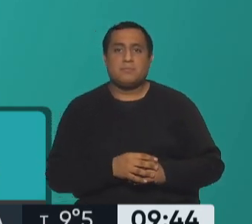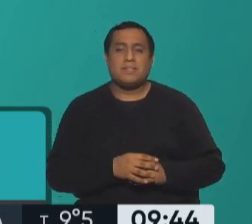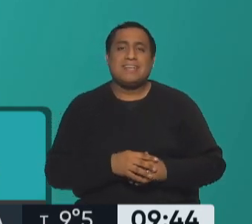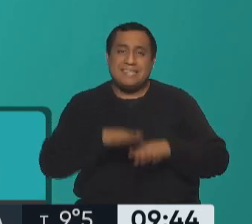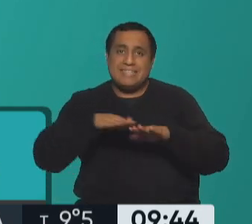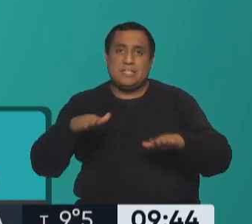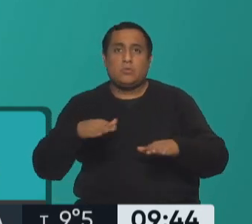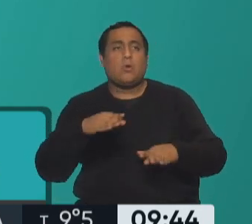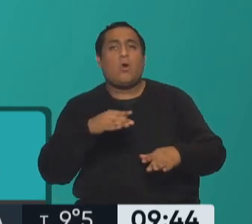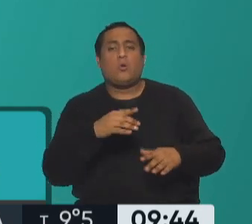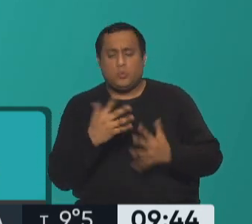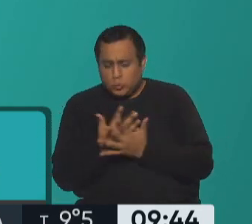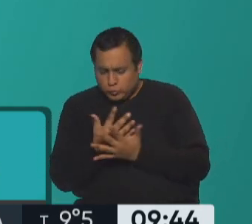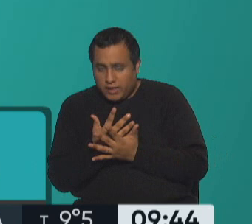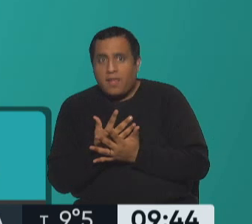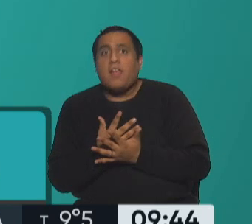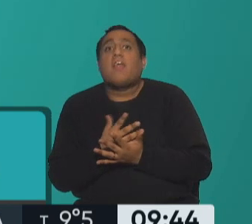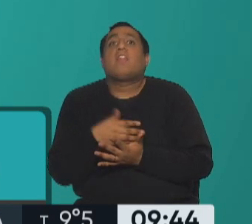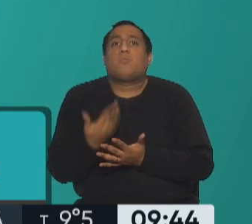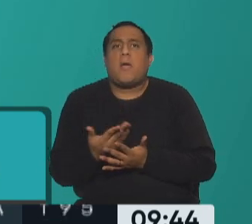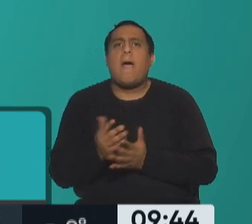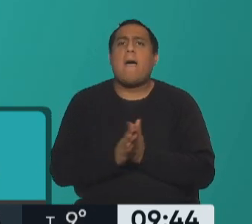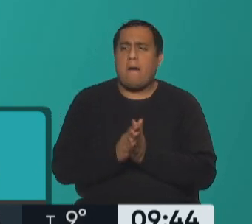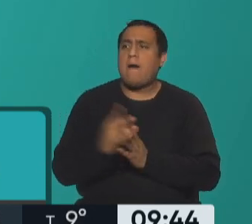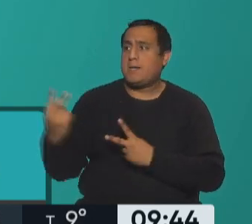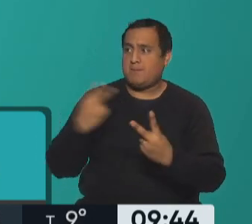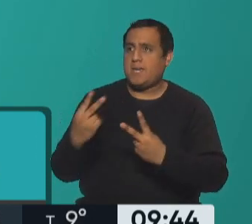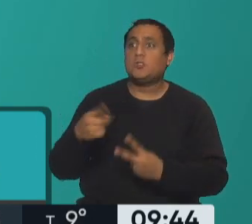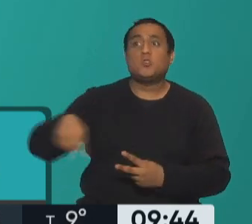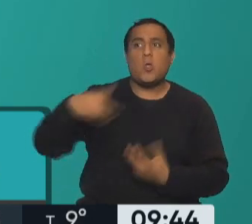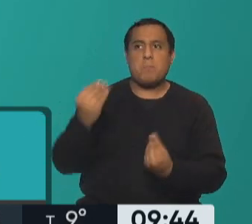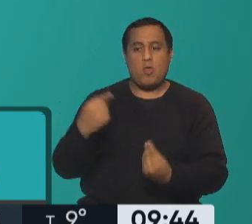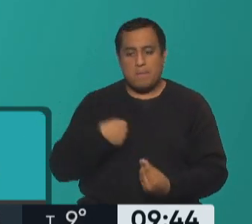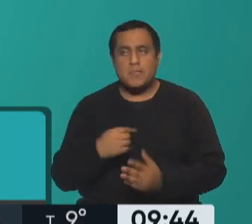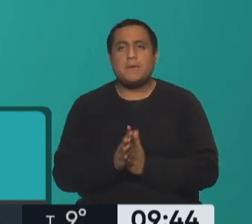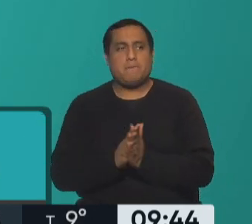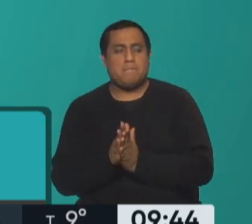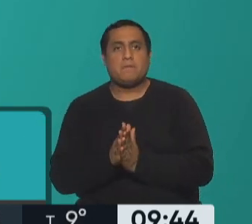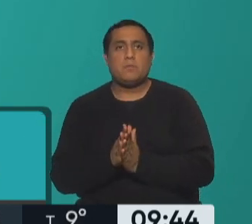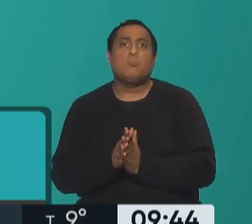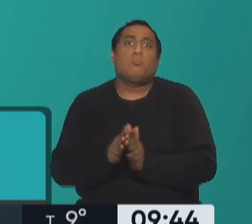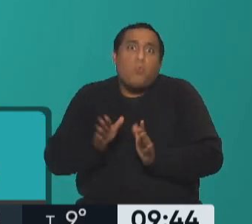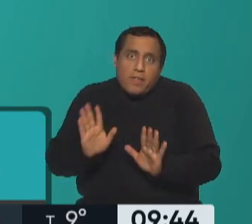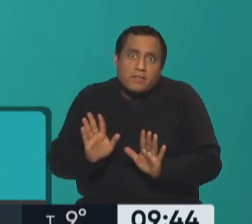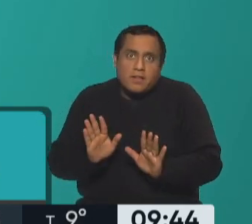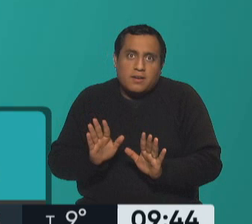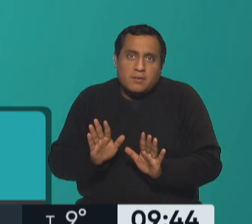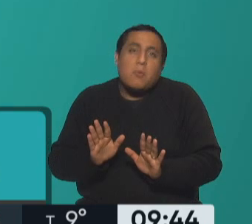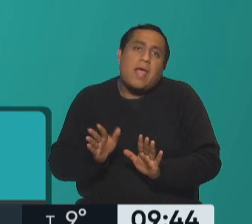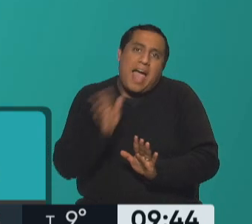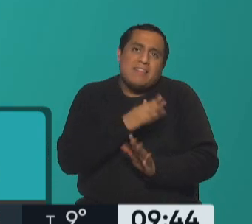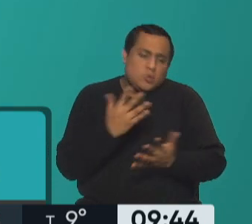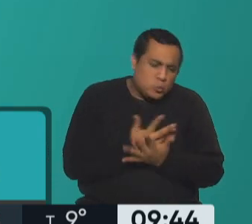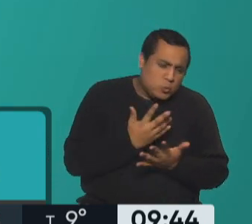hacen lo que sufren. Es como que hacen para poder exorcizarlo, no sé qué decirlo, para poder procesar lo que sufrieron